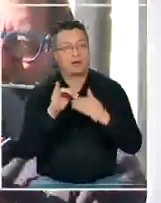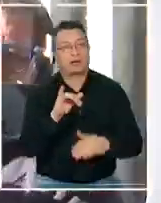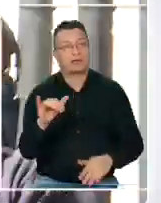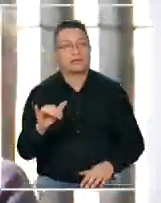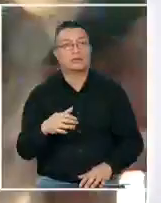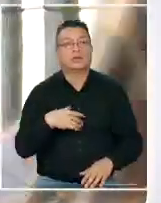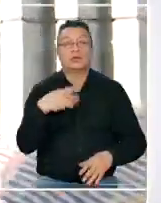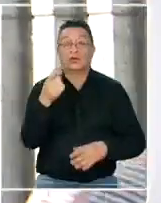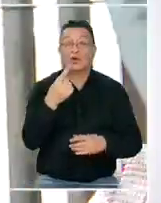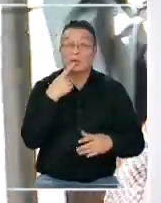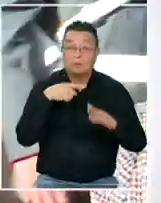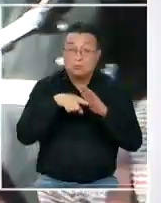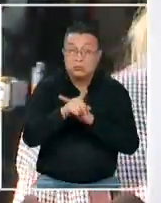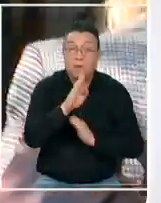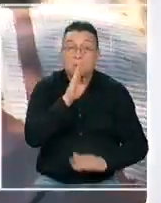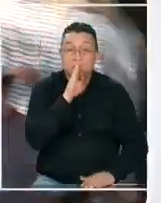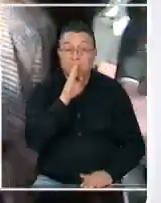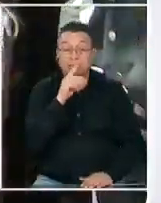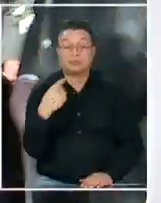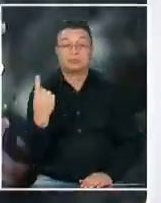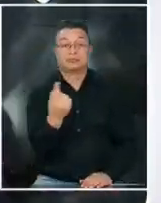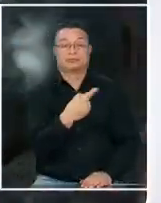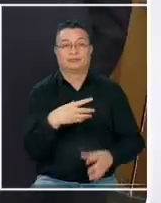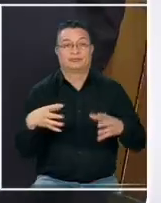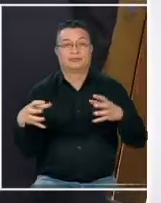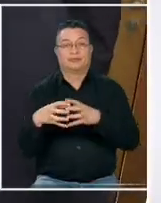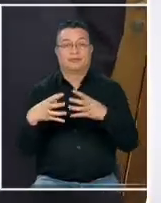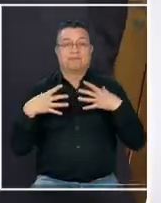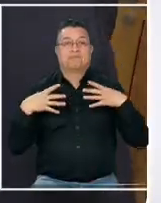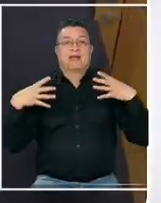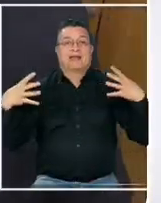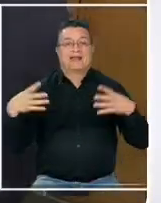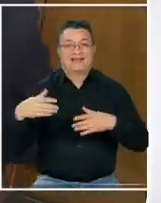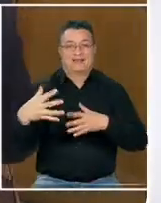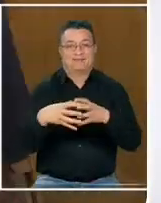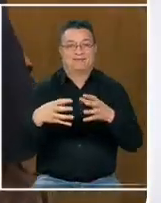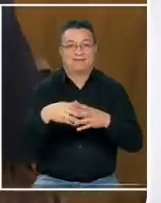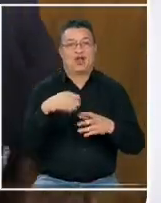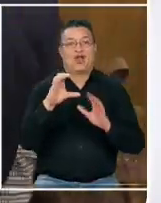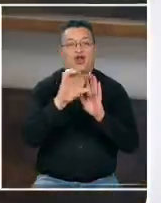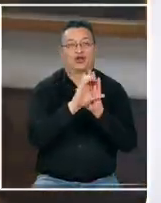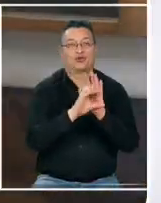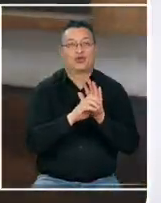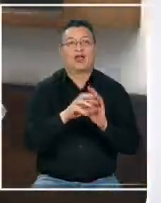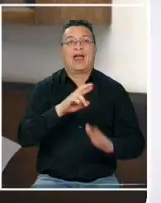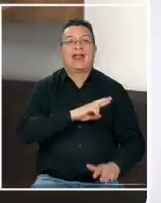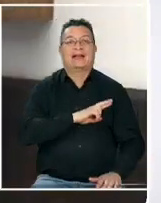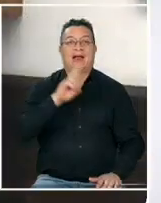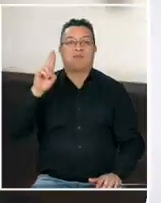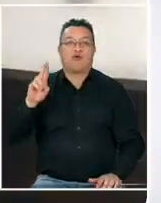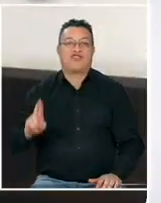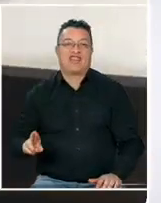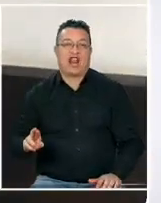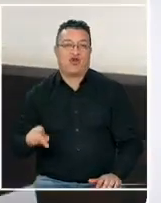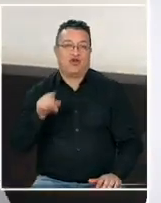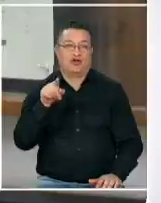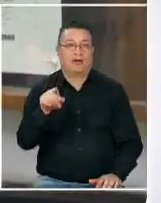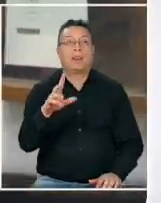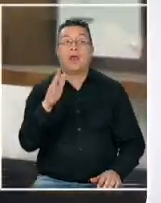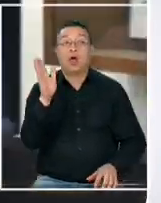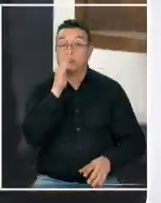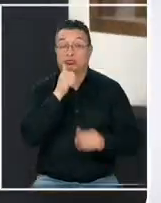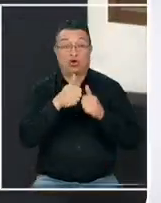Quienes optaron por entrar en silencio fueron los miembros de la bancada más grande de este proceso constitucional, la republicana. Eso sí, no estuvieron